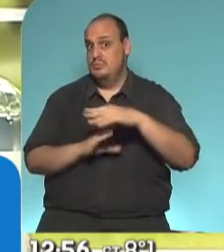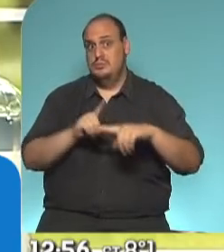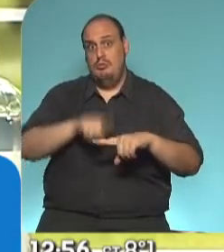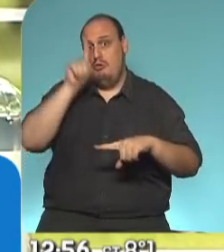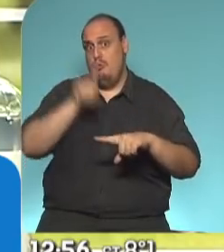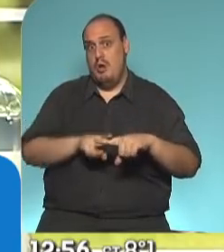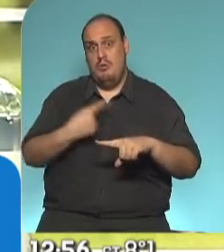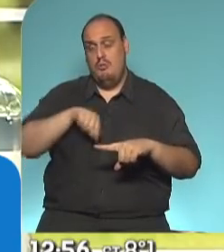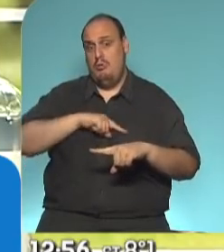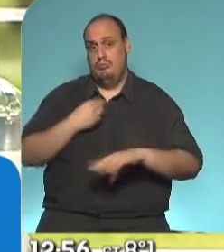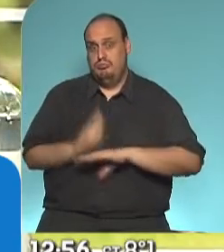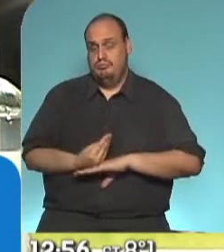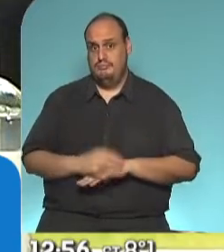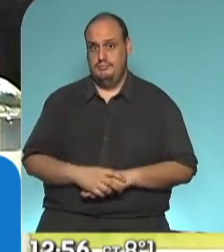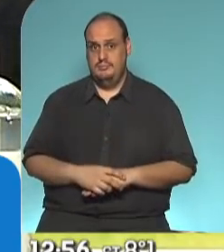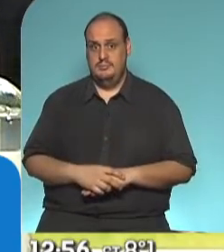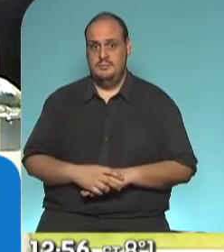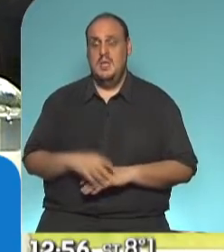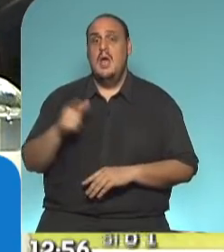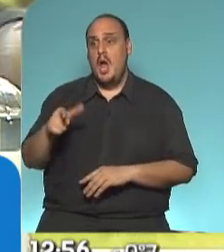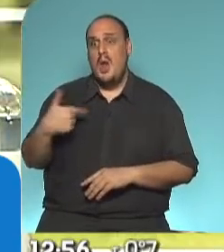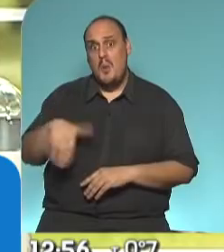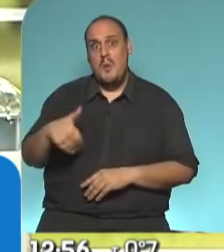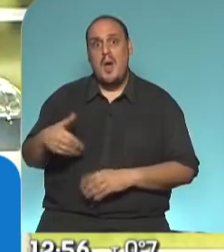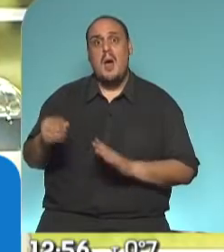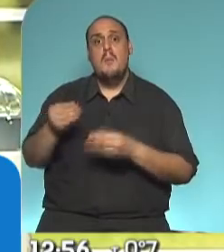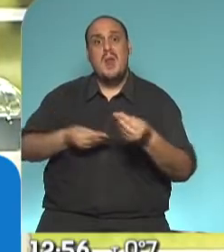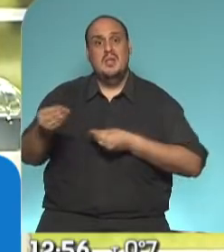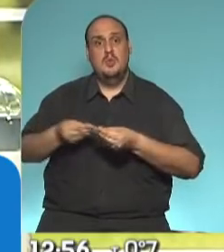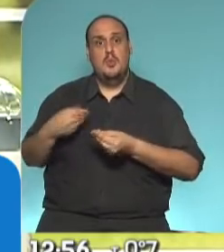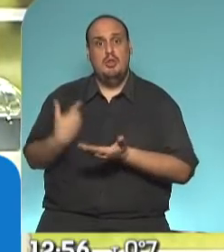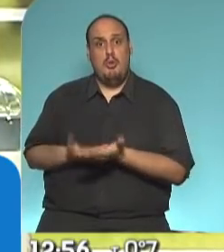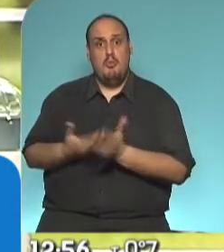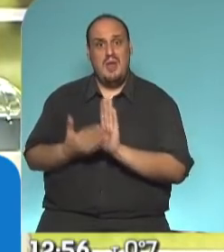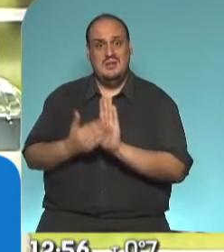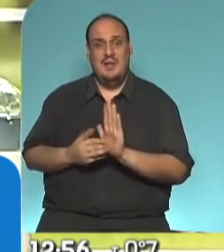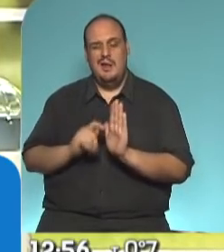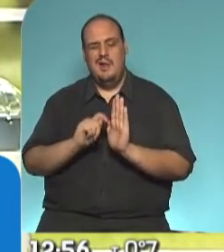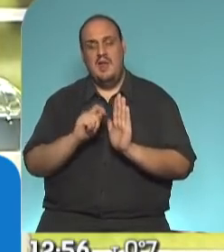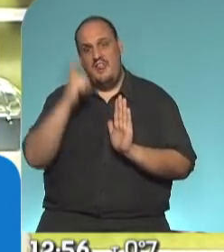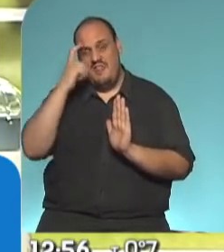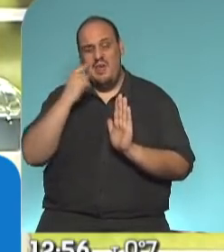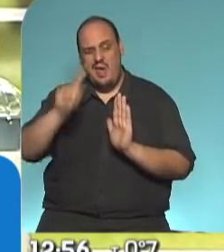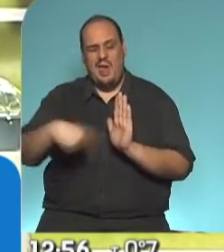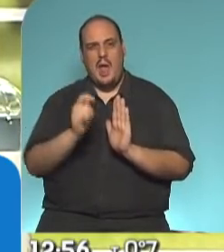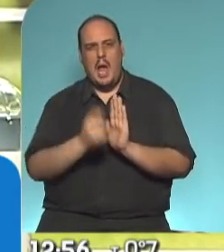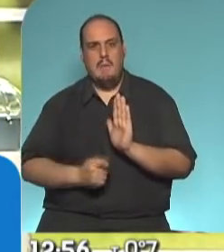en que fundamos todo esto. Y vamos a presentar un presupuesto que no lo vamos a modificar diez días después.